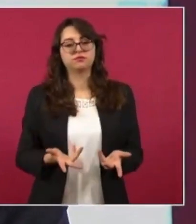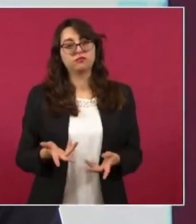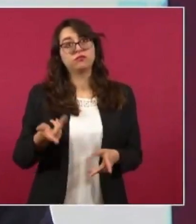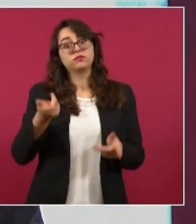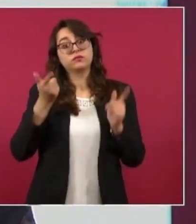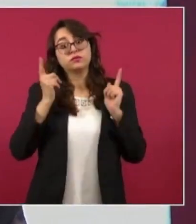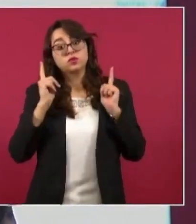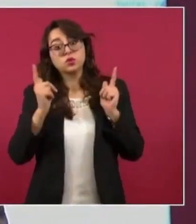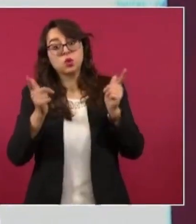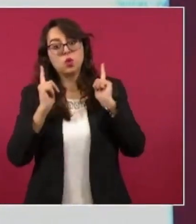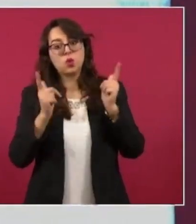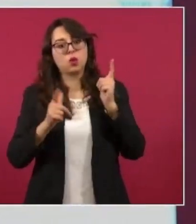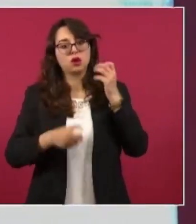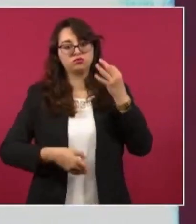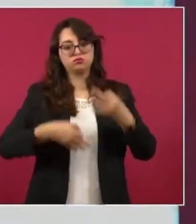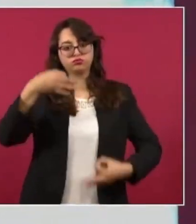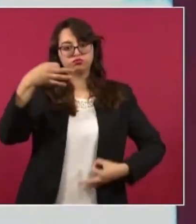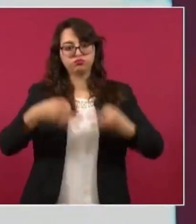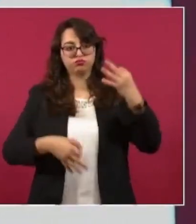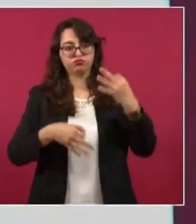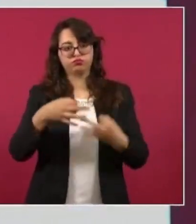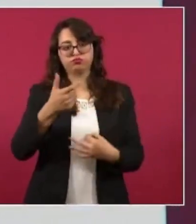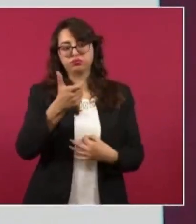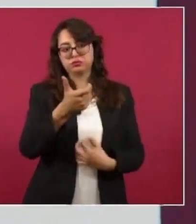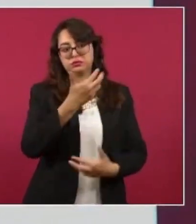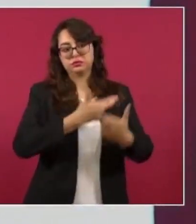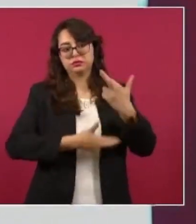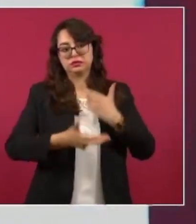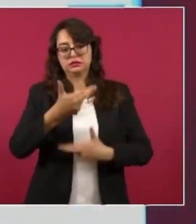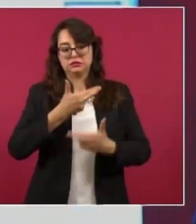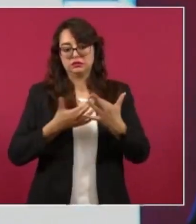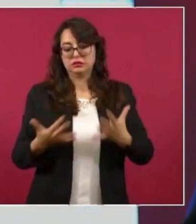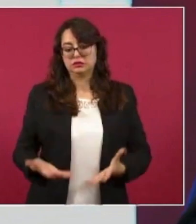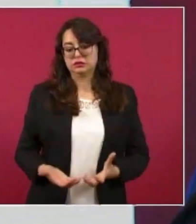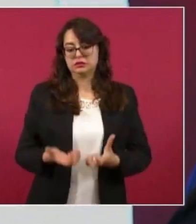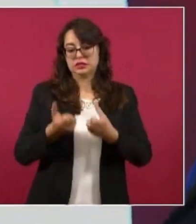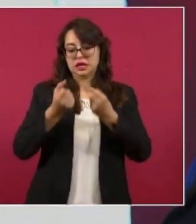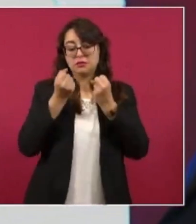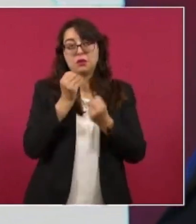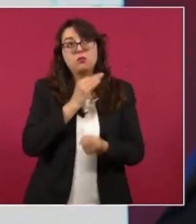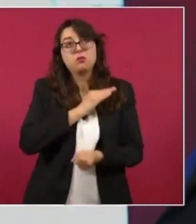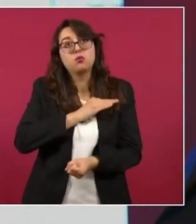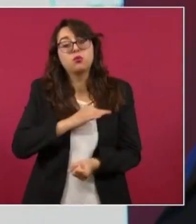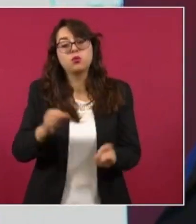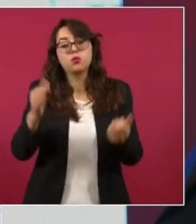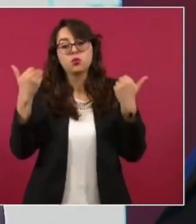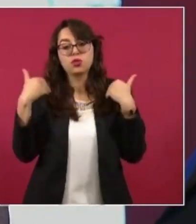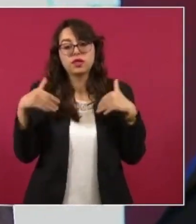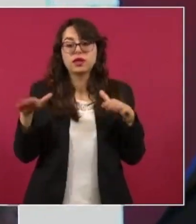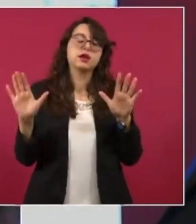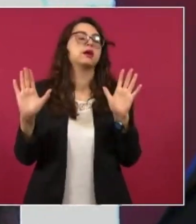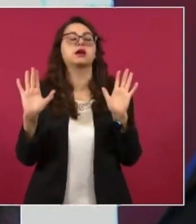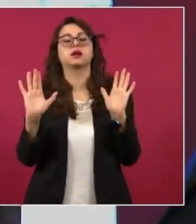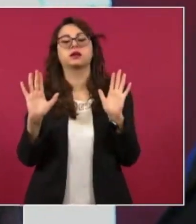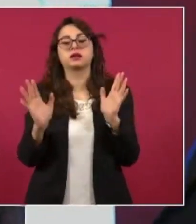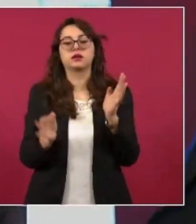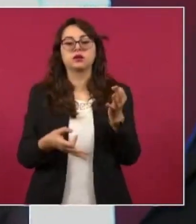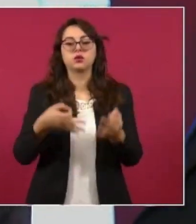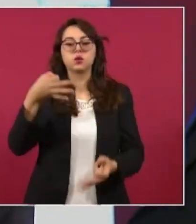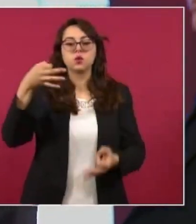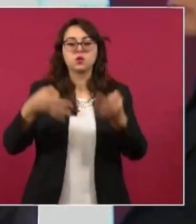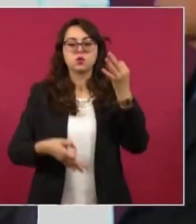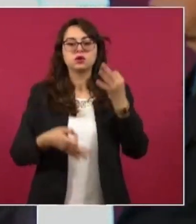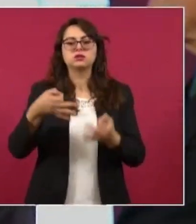restituido a México todos estos recursos. El juicio fue